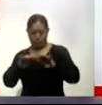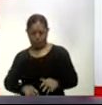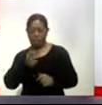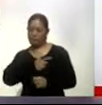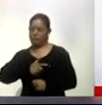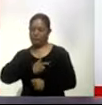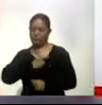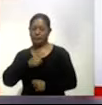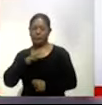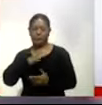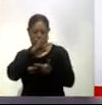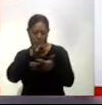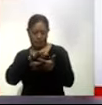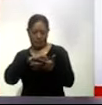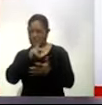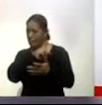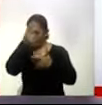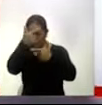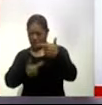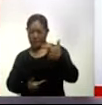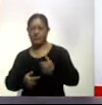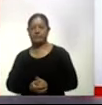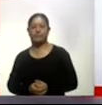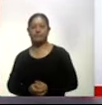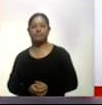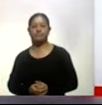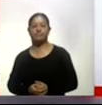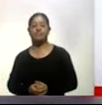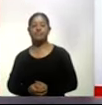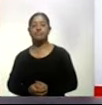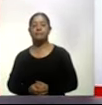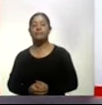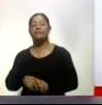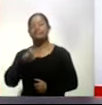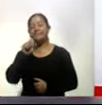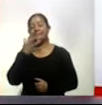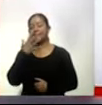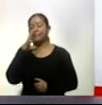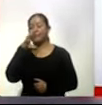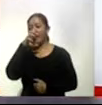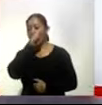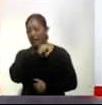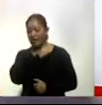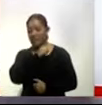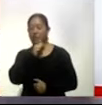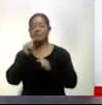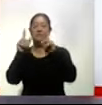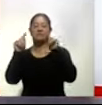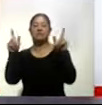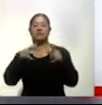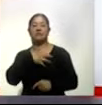le vamos a dar lectura a todos y cada uno de ellos. Hay 25 grados la temperatura en Tlaxcala, capital.